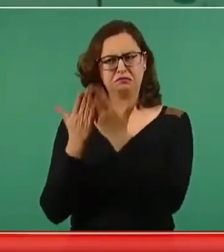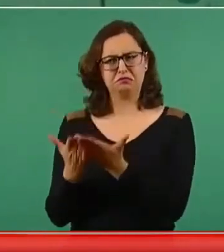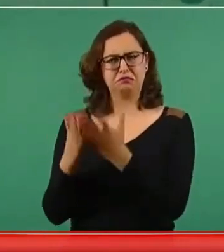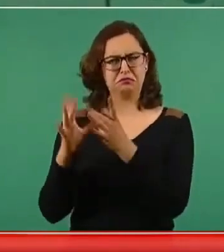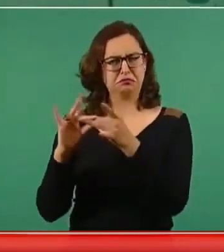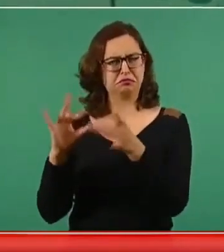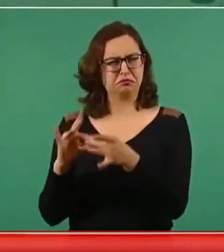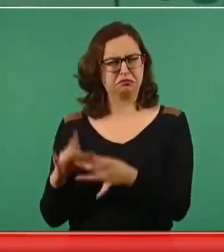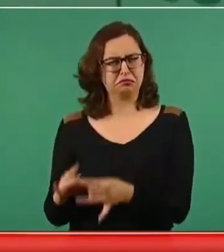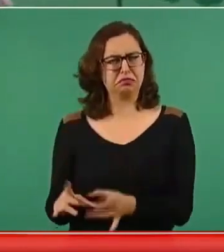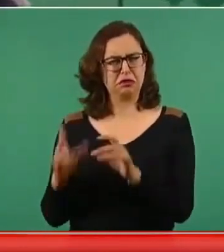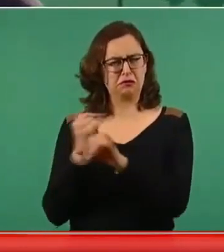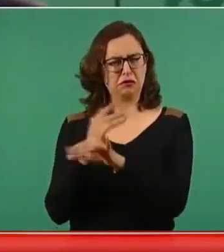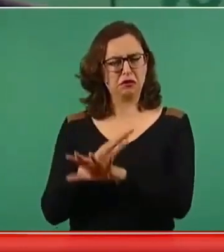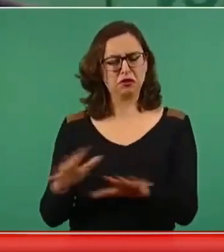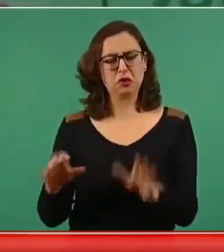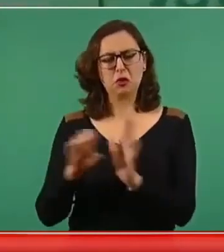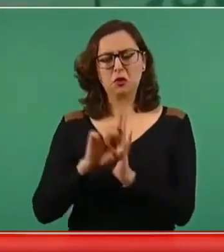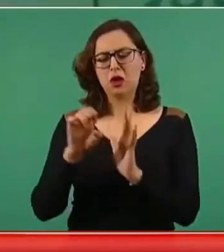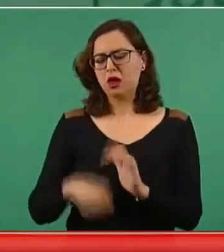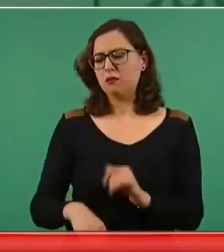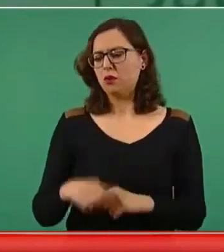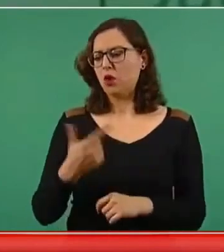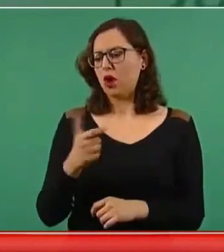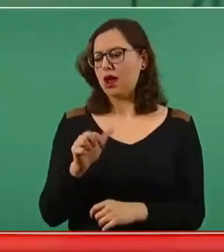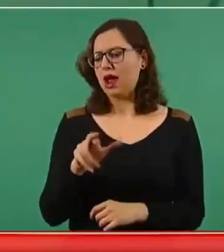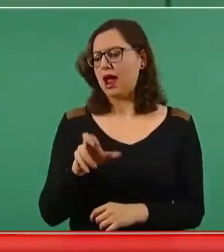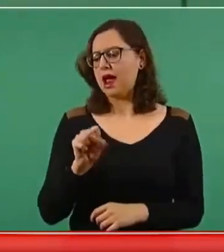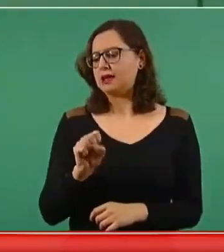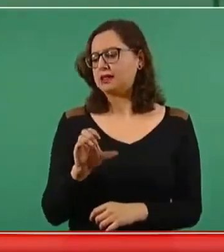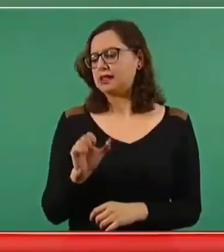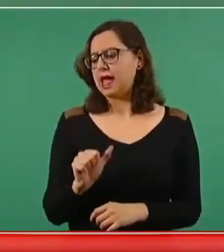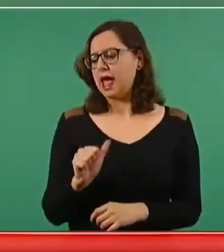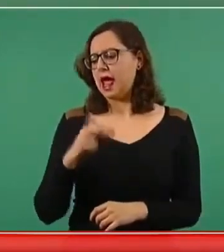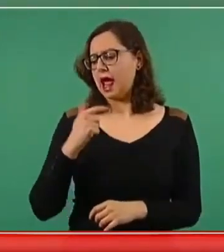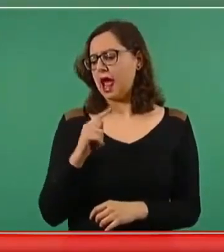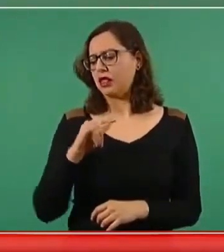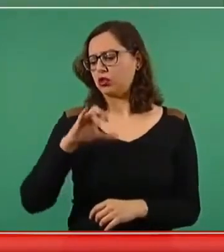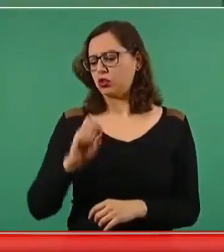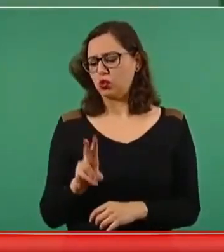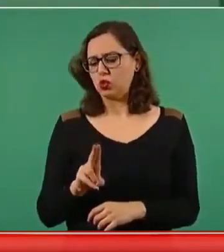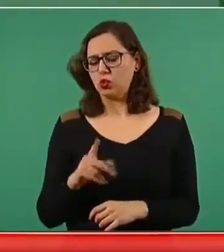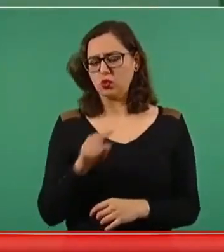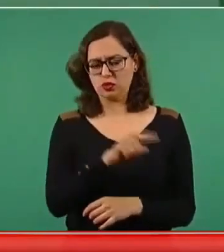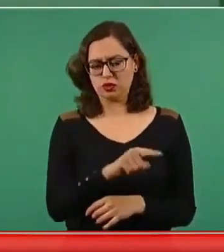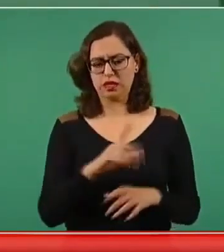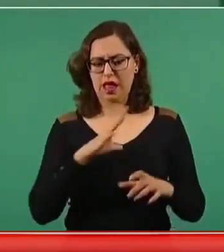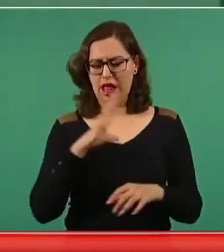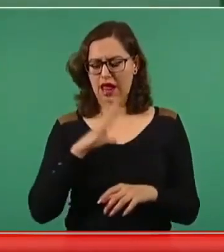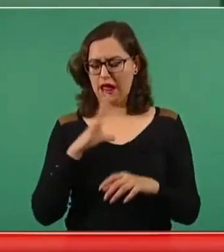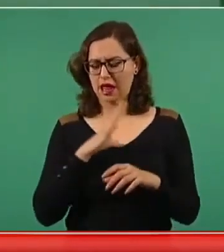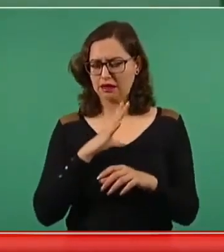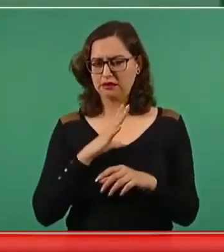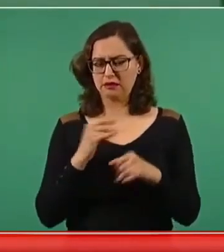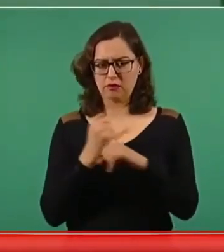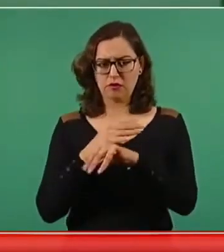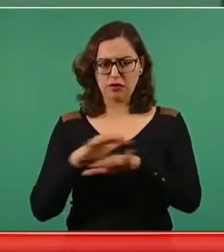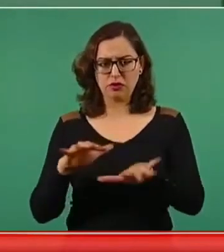recomiendo de documentos sobre el pensamiento